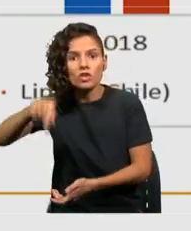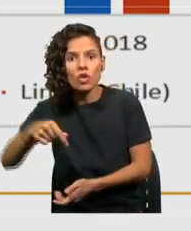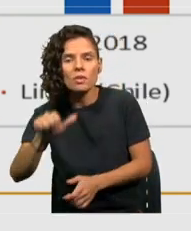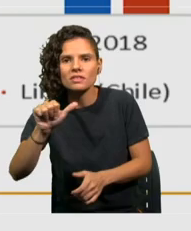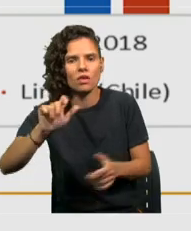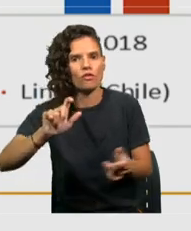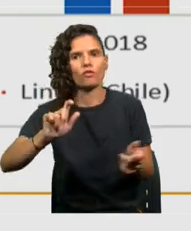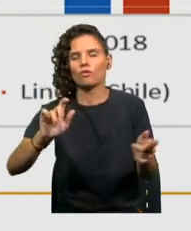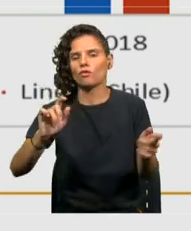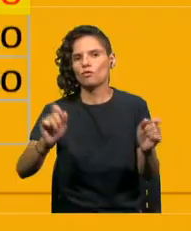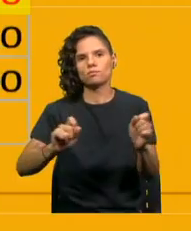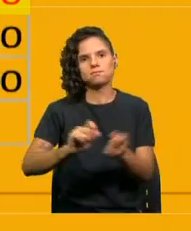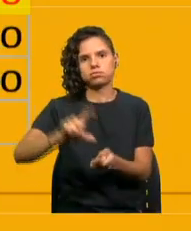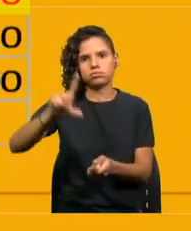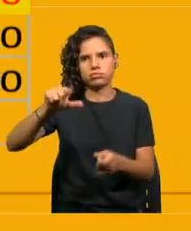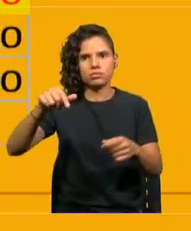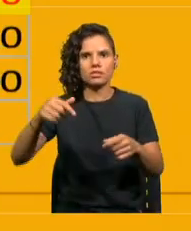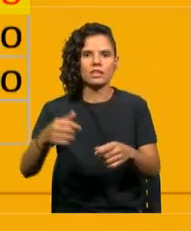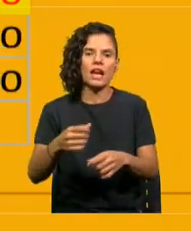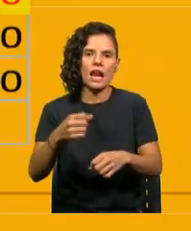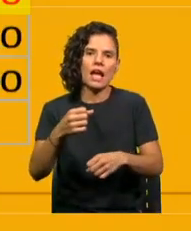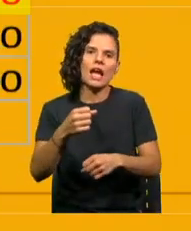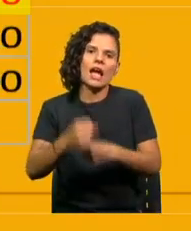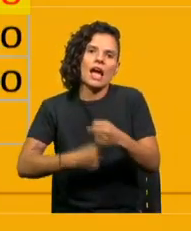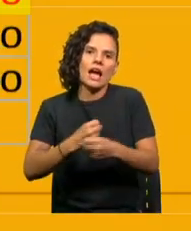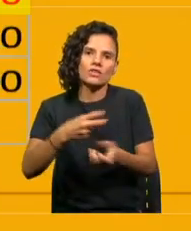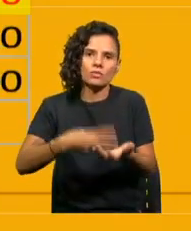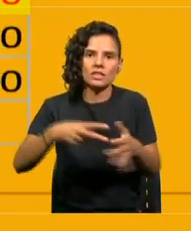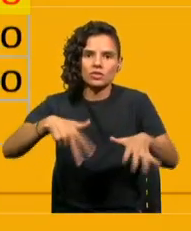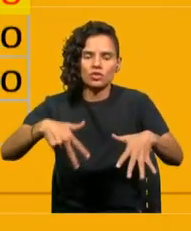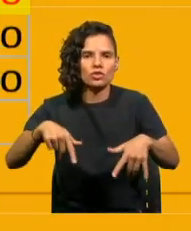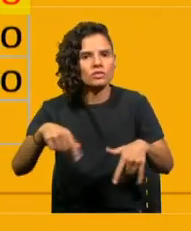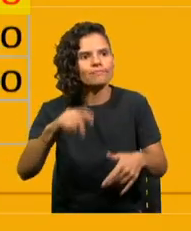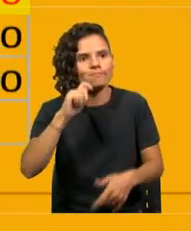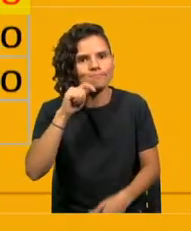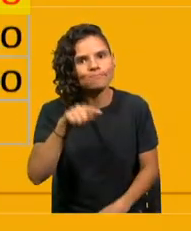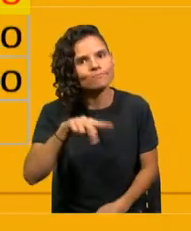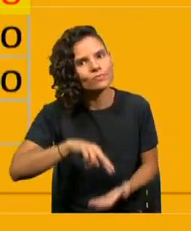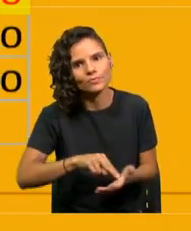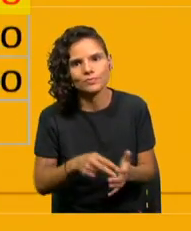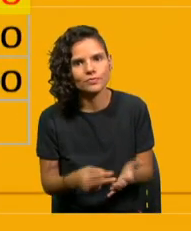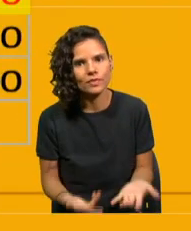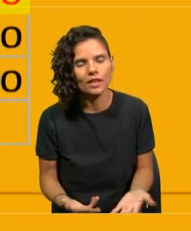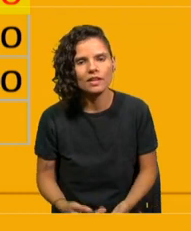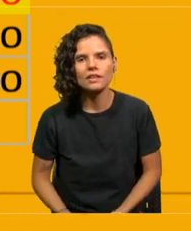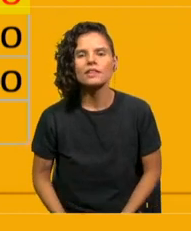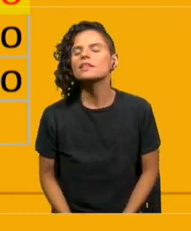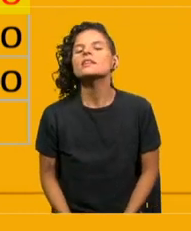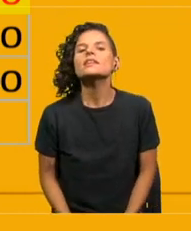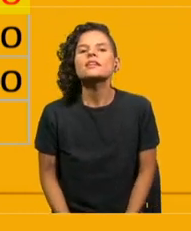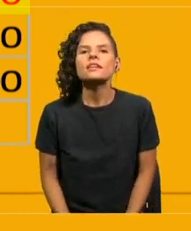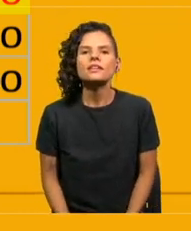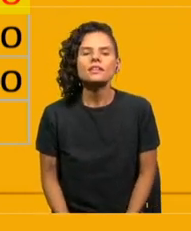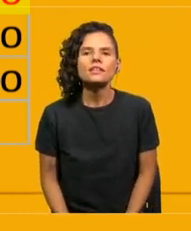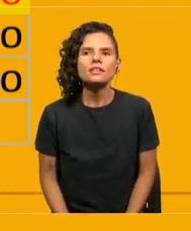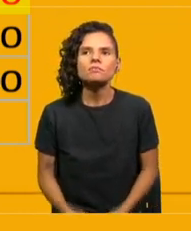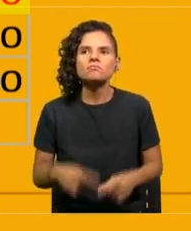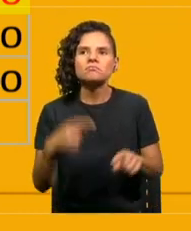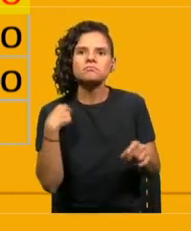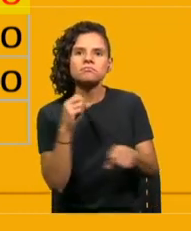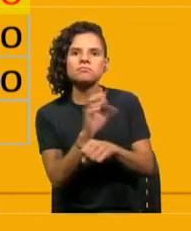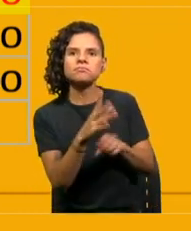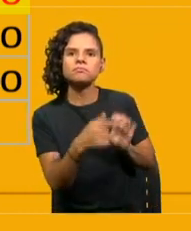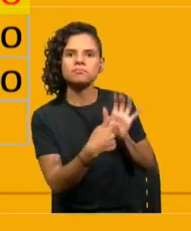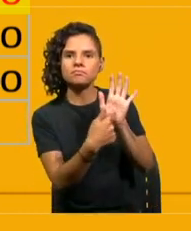2018. O sea, estamos con un problema. Lo que me interesa con esta lámina es